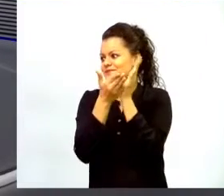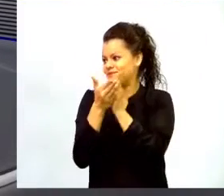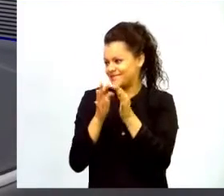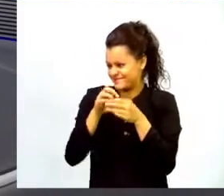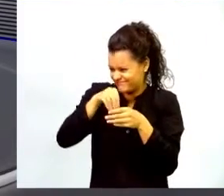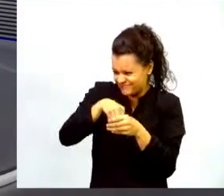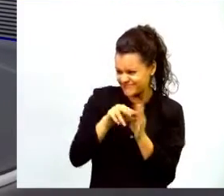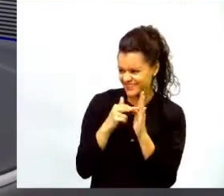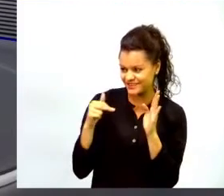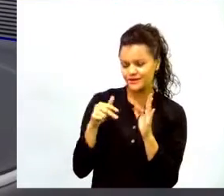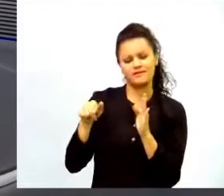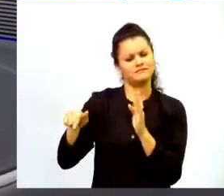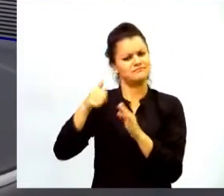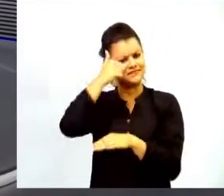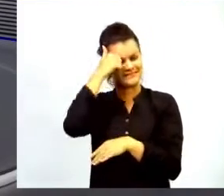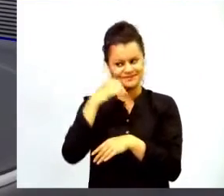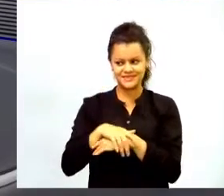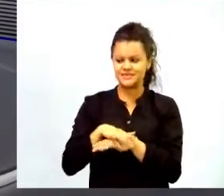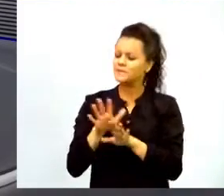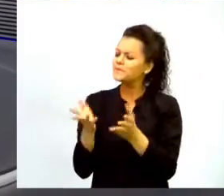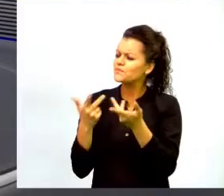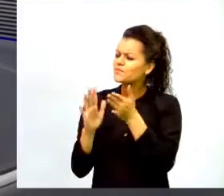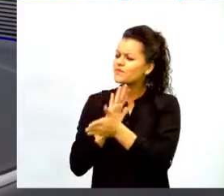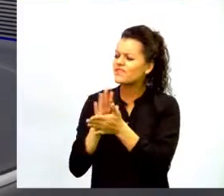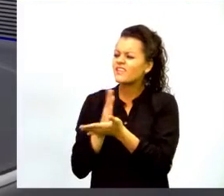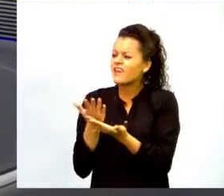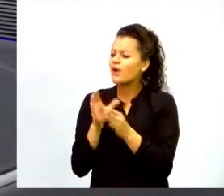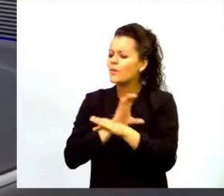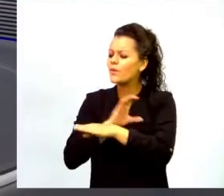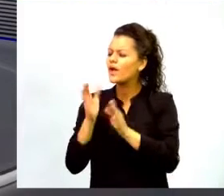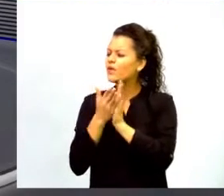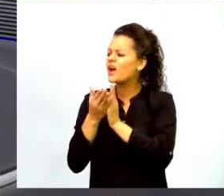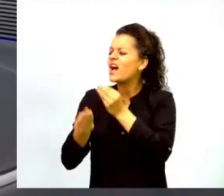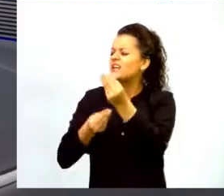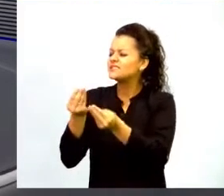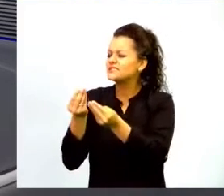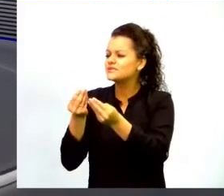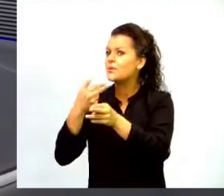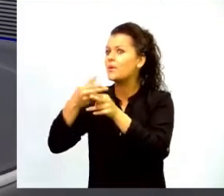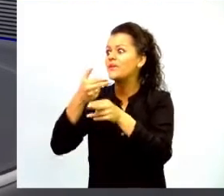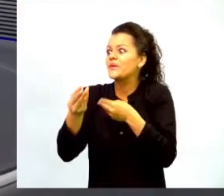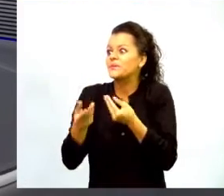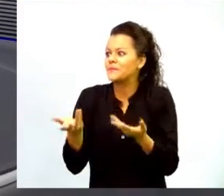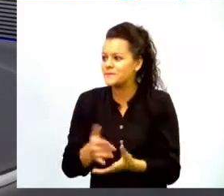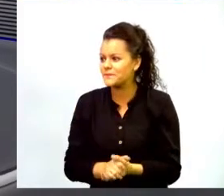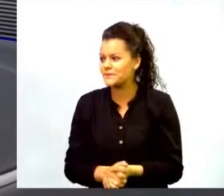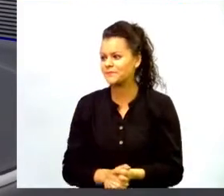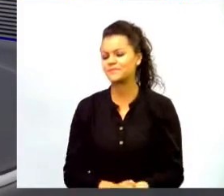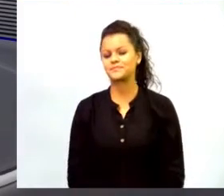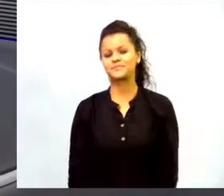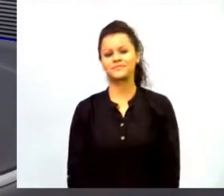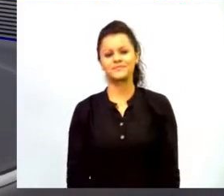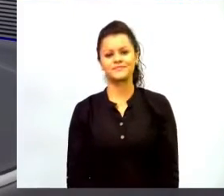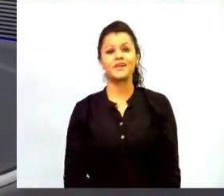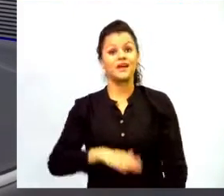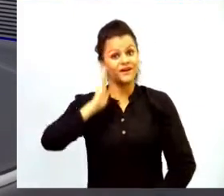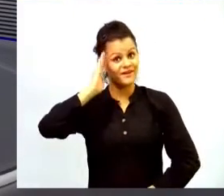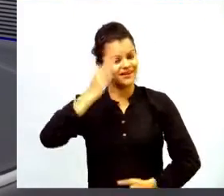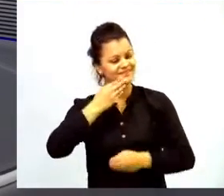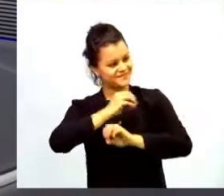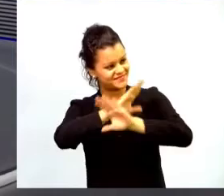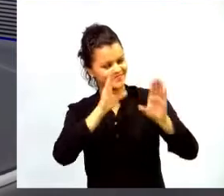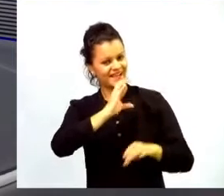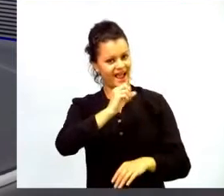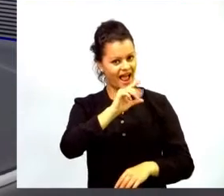Cuéntanos qué está haciendo Computadores para Educar y qué viene para Computadores para Educar. Hola, muy buenos días, Carlos. Muy buenos días a todos los que me